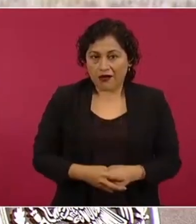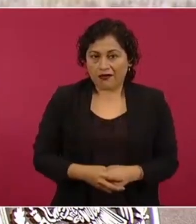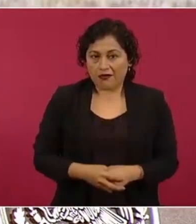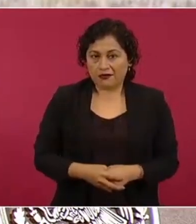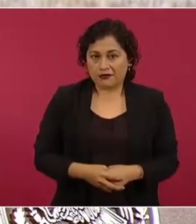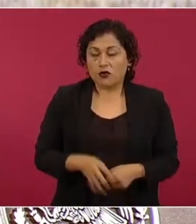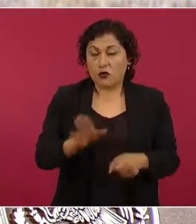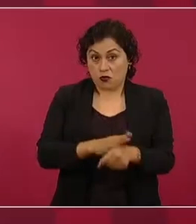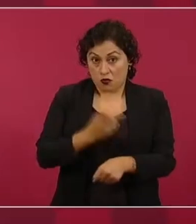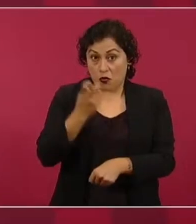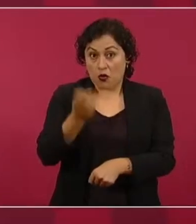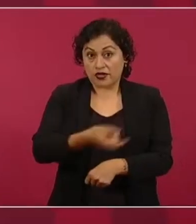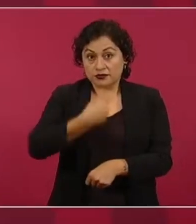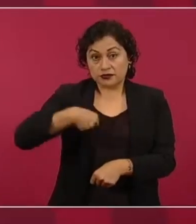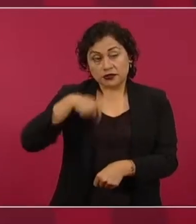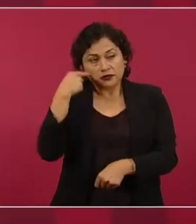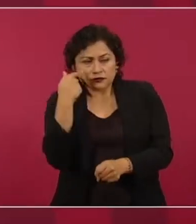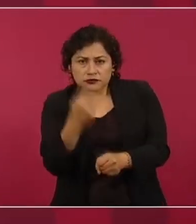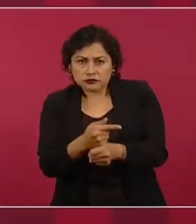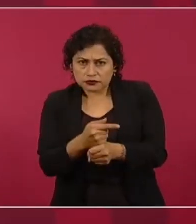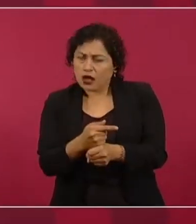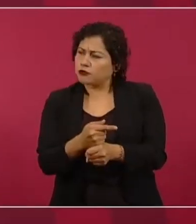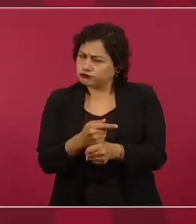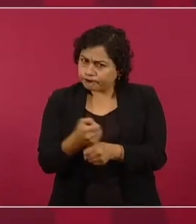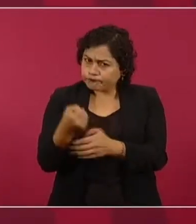iniciar la lucha.